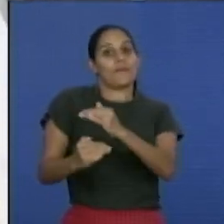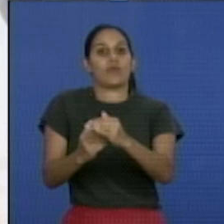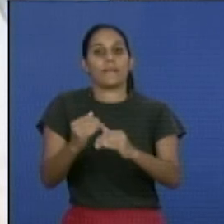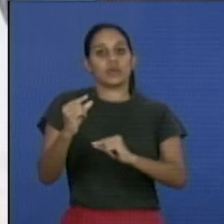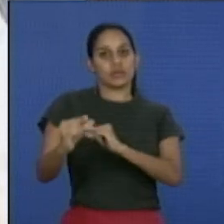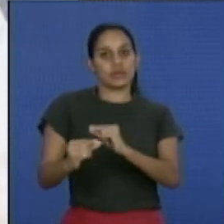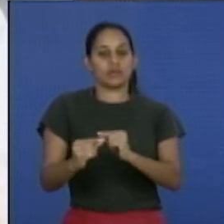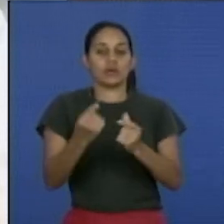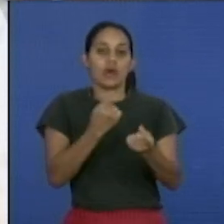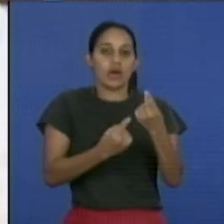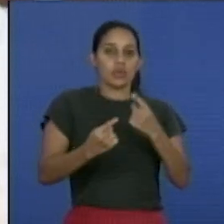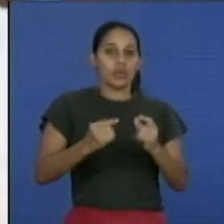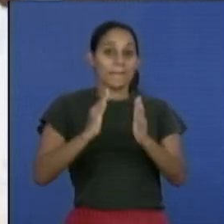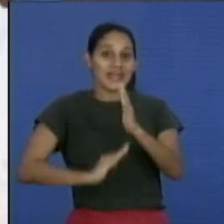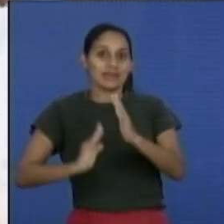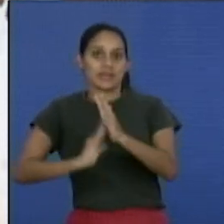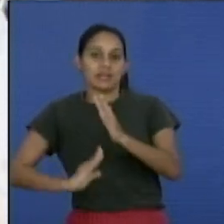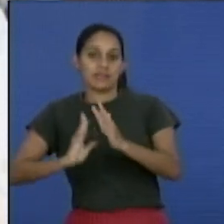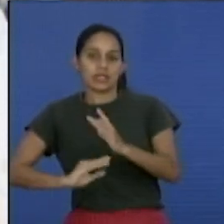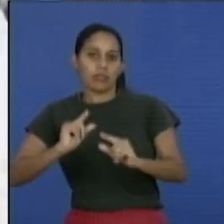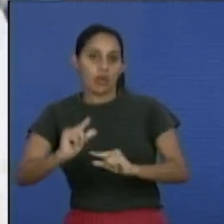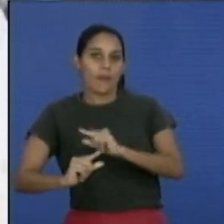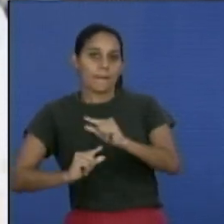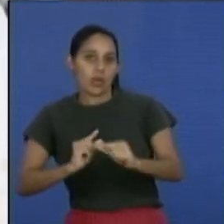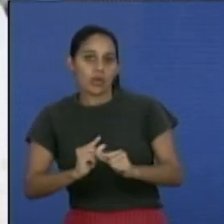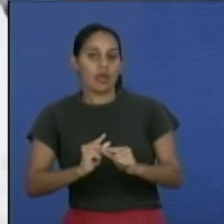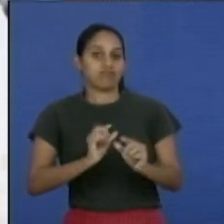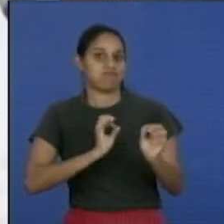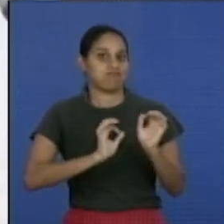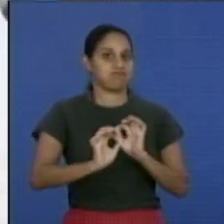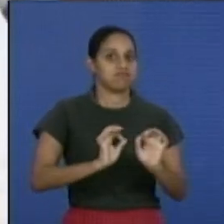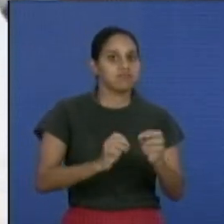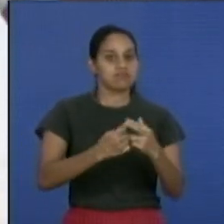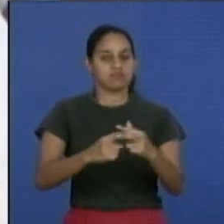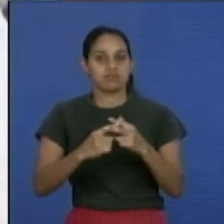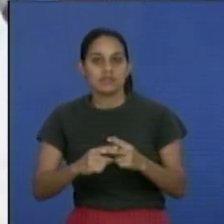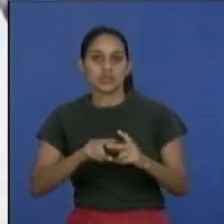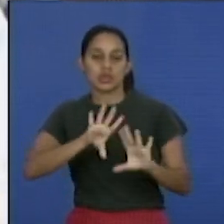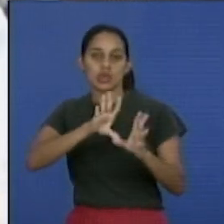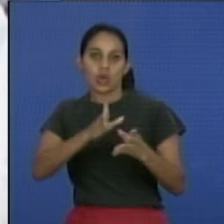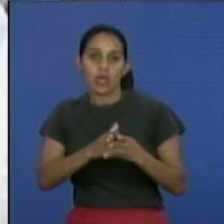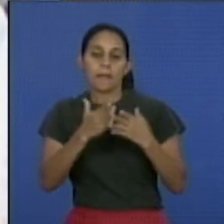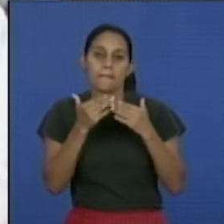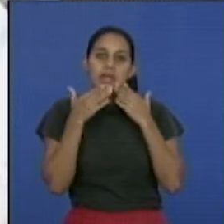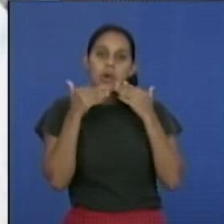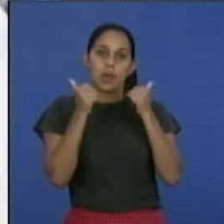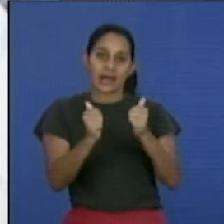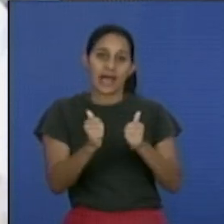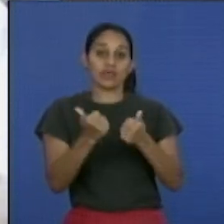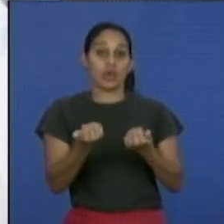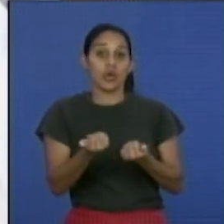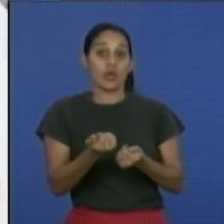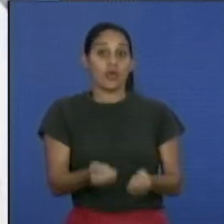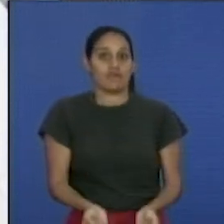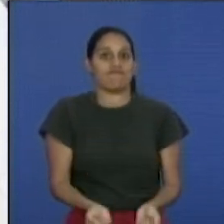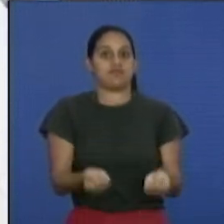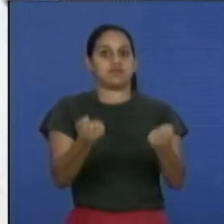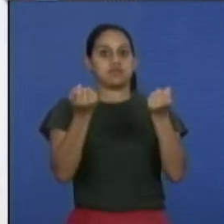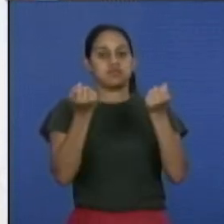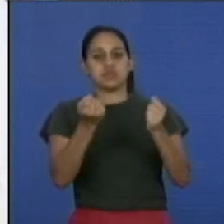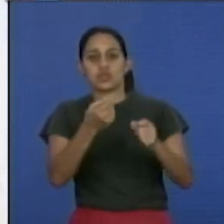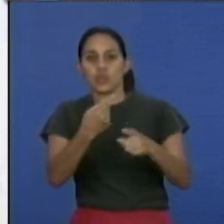de muchos meses tratando de recuperar todo ese tejido se fue mejorando con los ejercicios y el